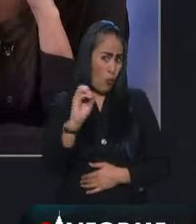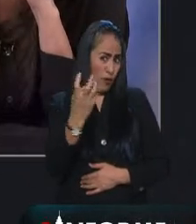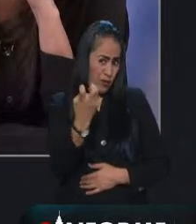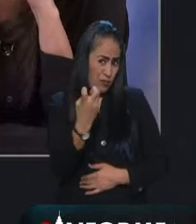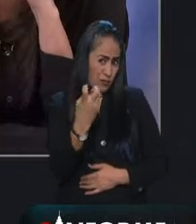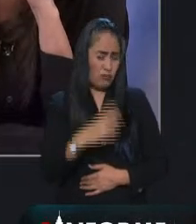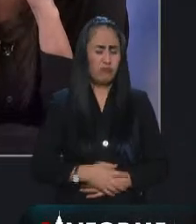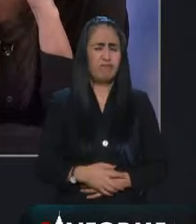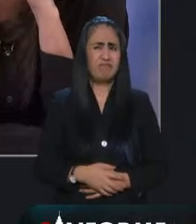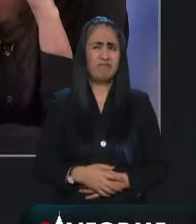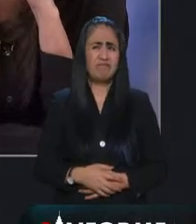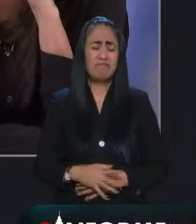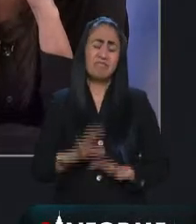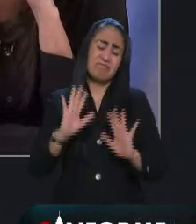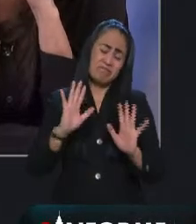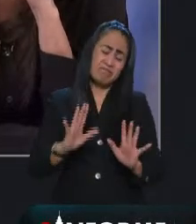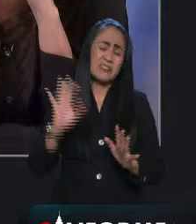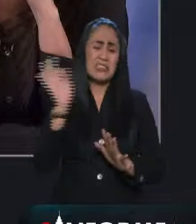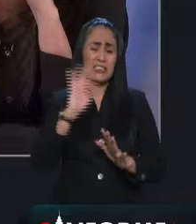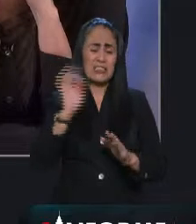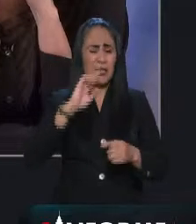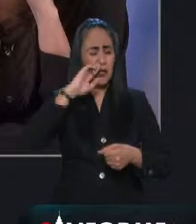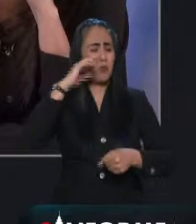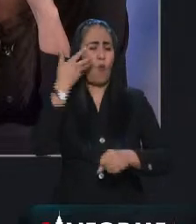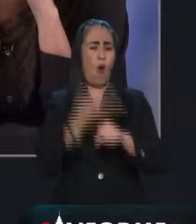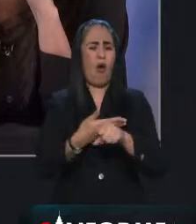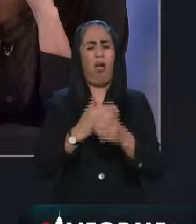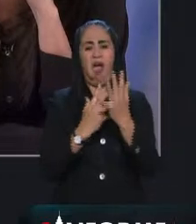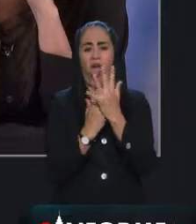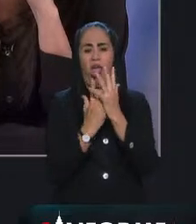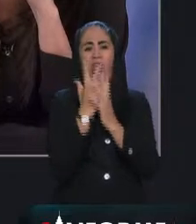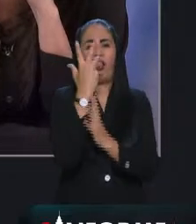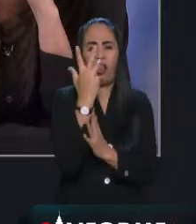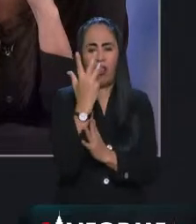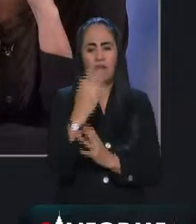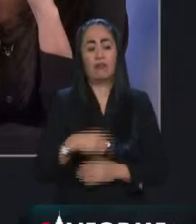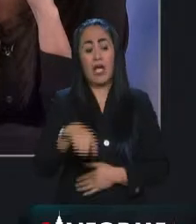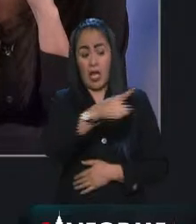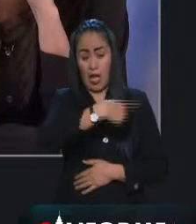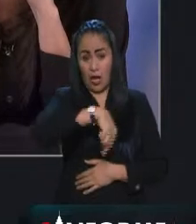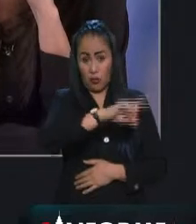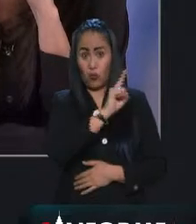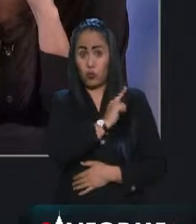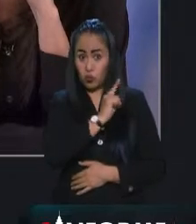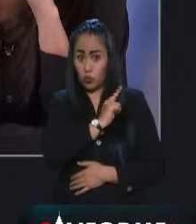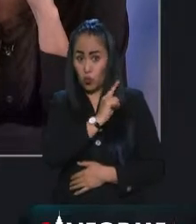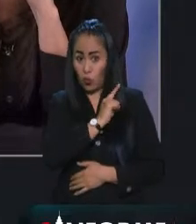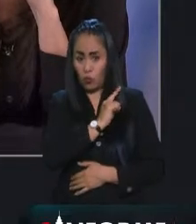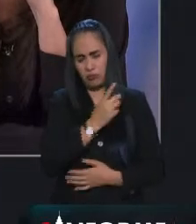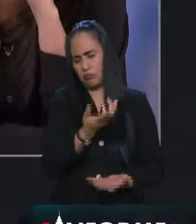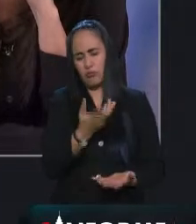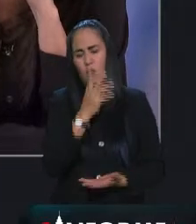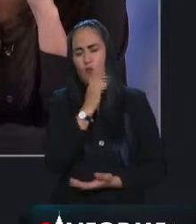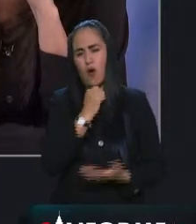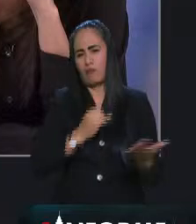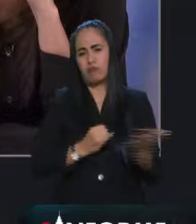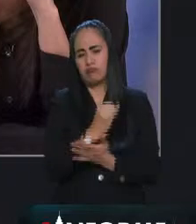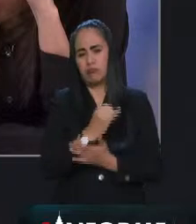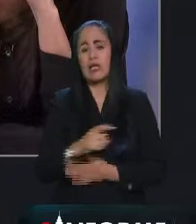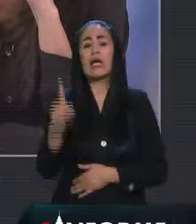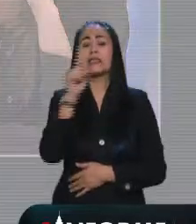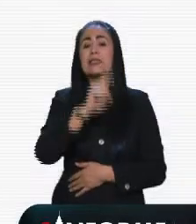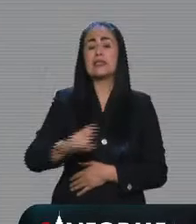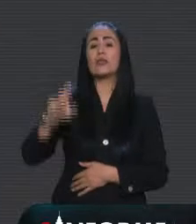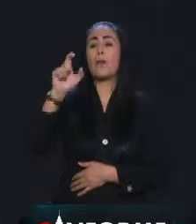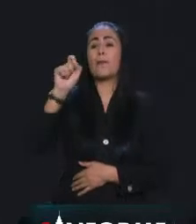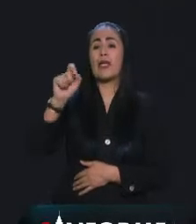extralimitación en sus facultades, porque no tienen por sí solos. Digo, en el Senado, los 128